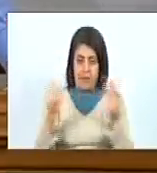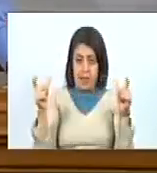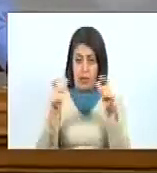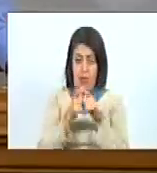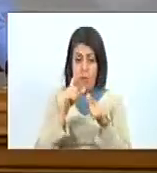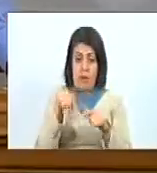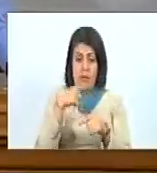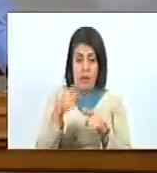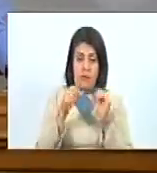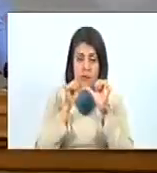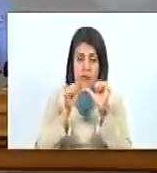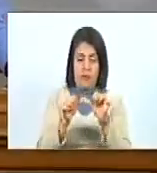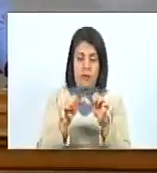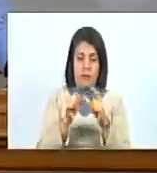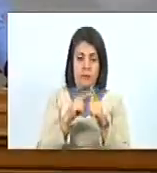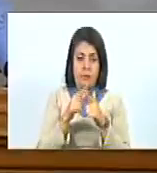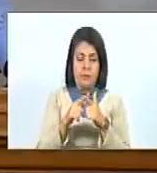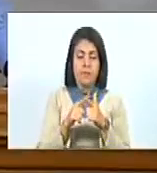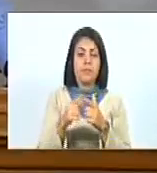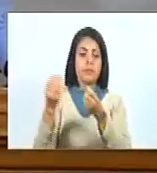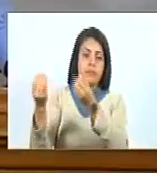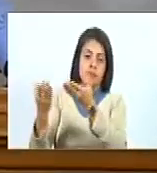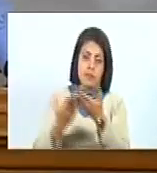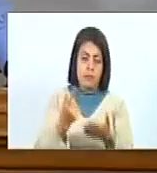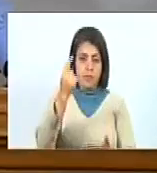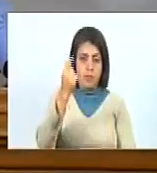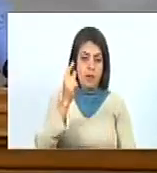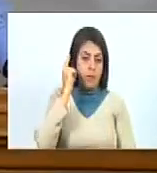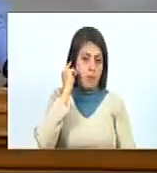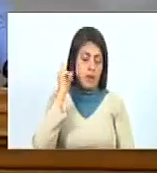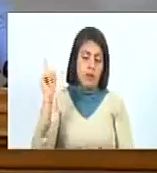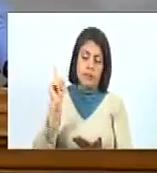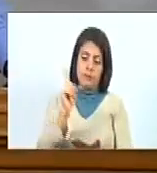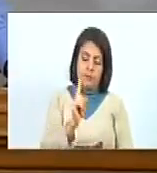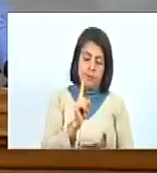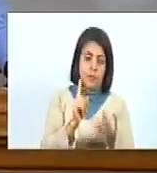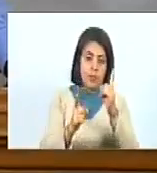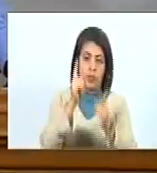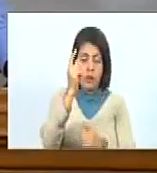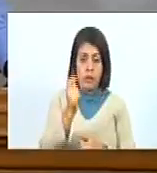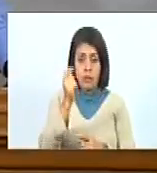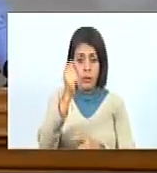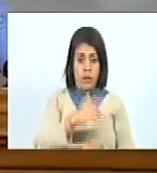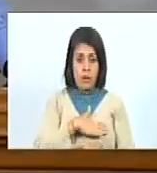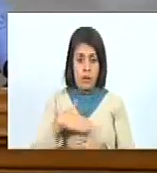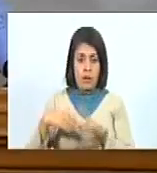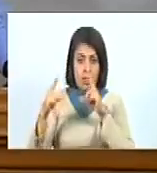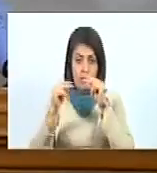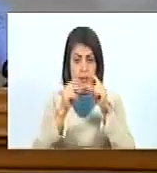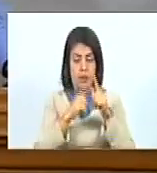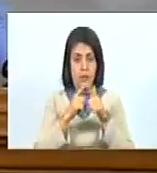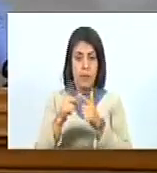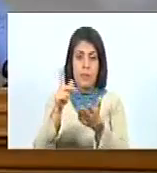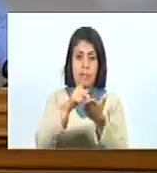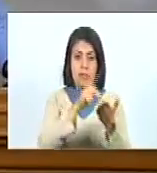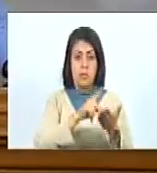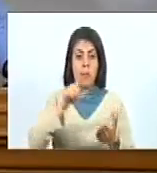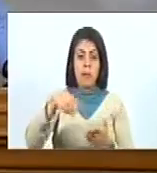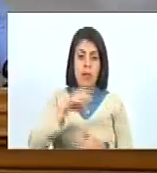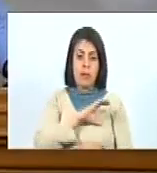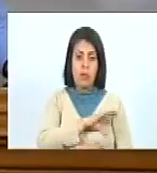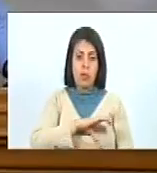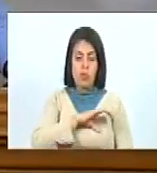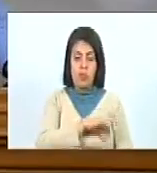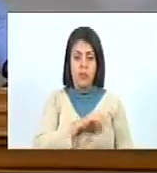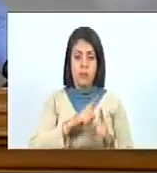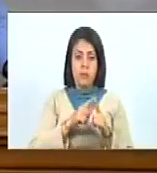de Comisión Permanente recibamos a la diputada Noliu Rodríguez y como hay algunos diputados de la oposición que quieren conversar sobre este tema que participen mañana en esa comisión